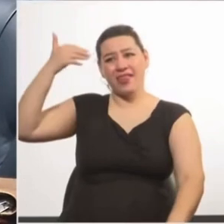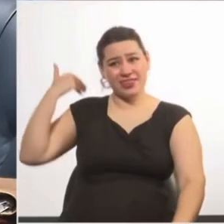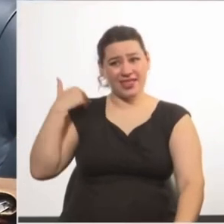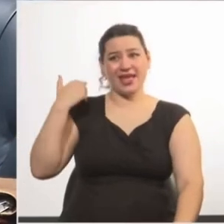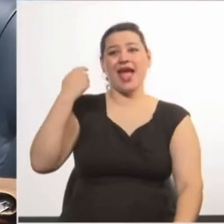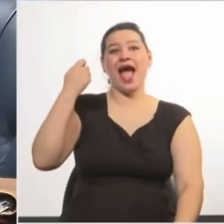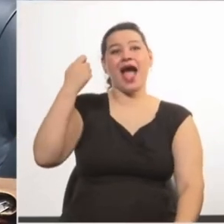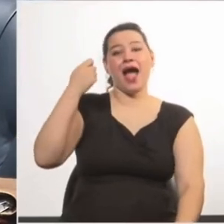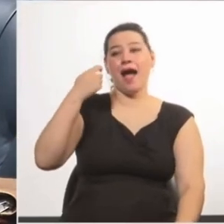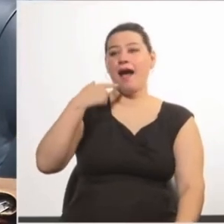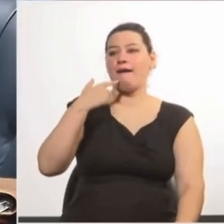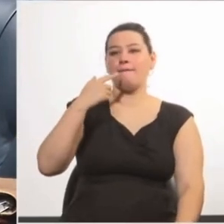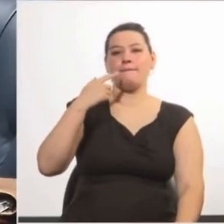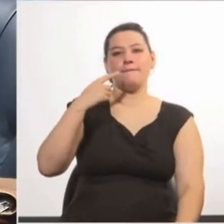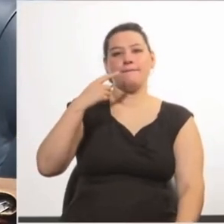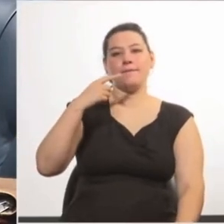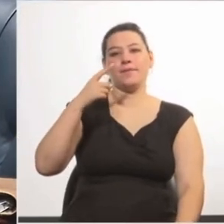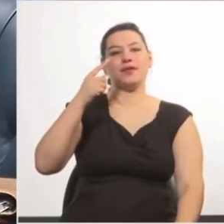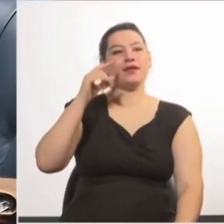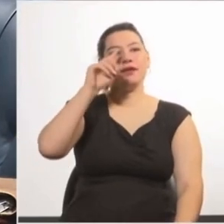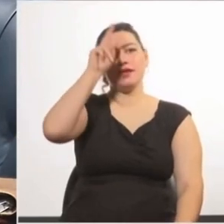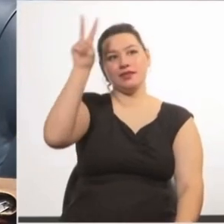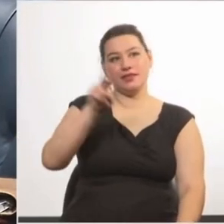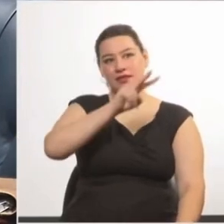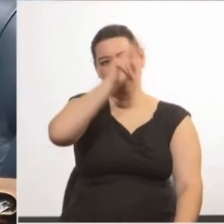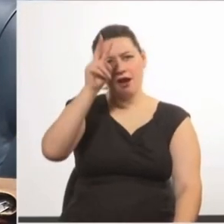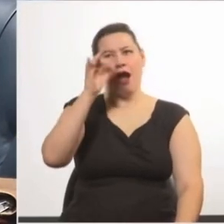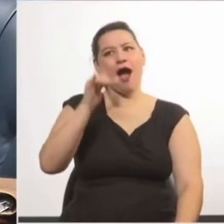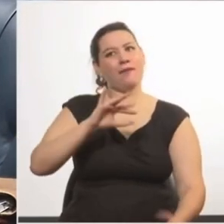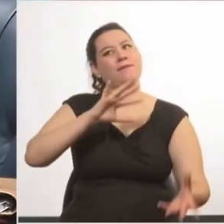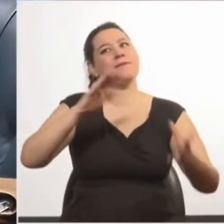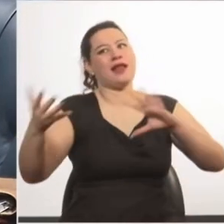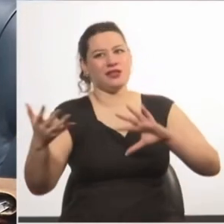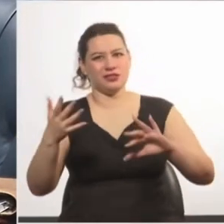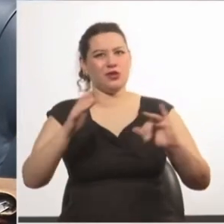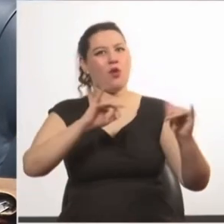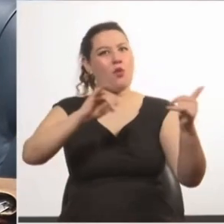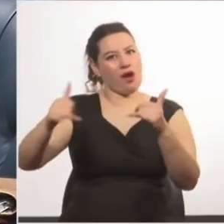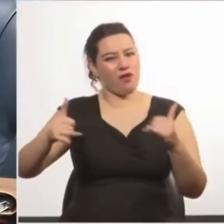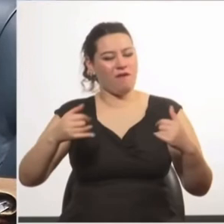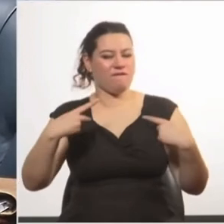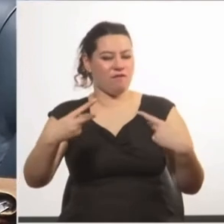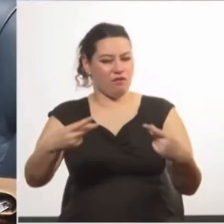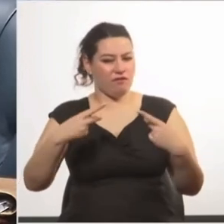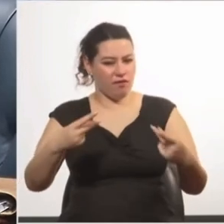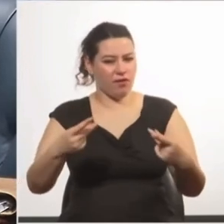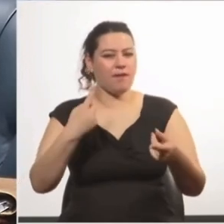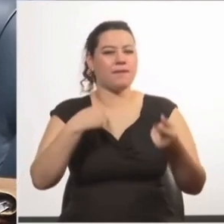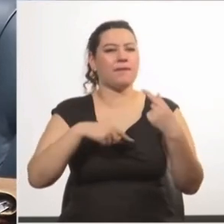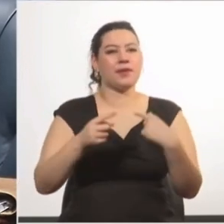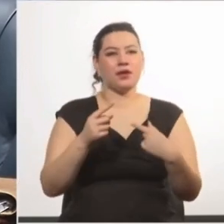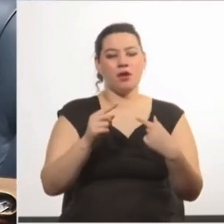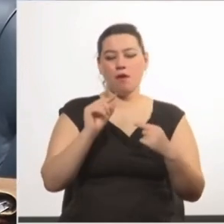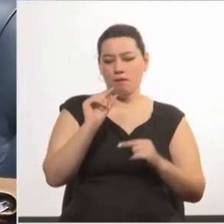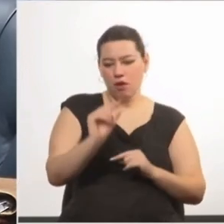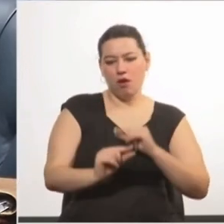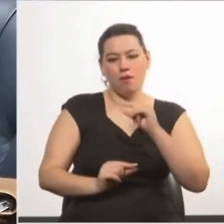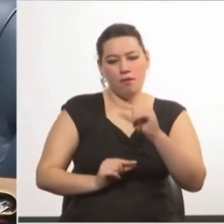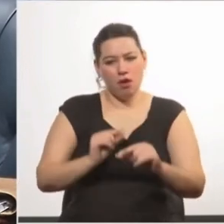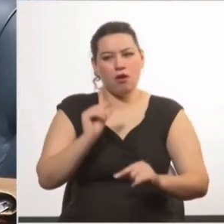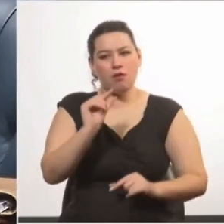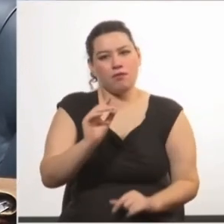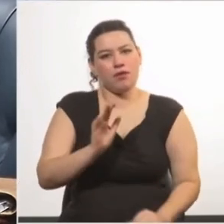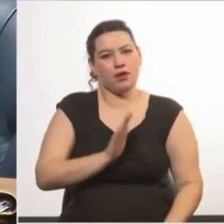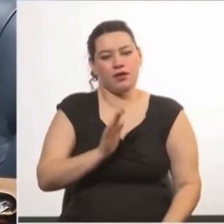mayas ya jugaban el poctapoc. Pero ha habido un desarrollo todavía rudimentario. Tengamos